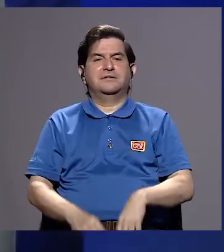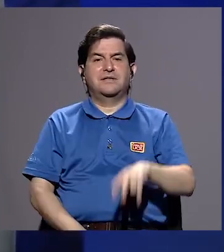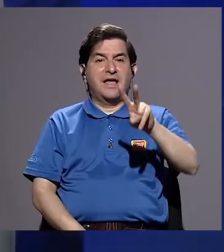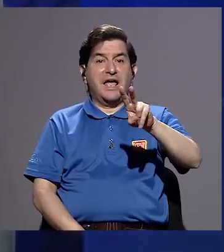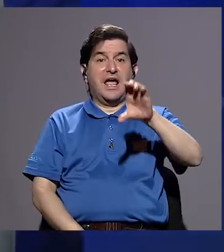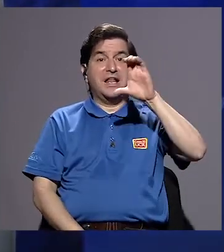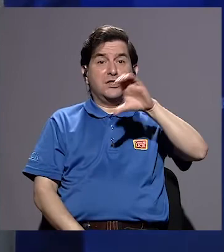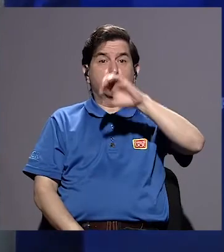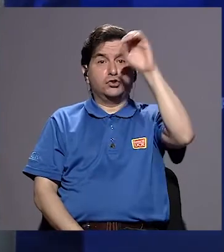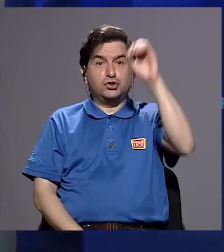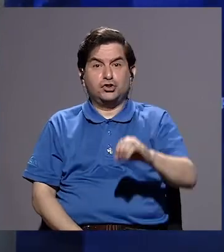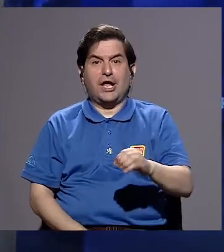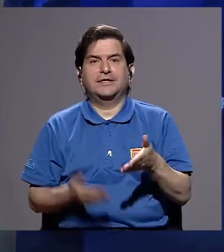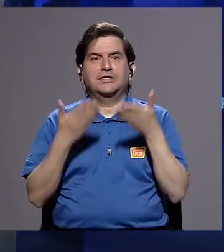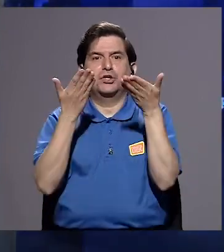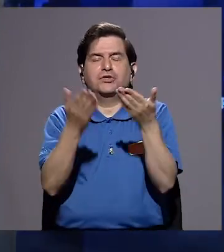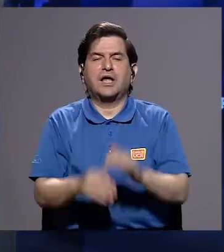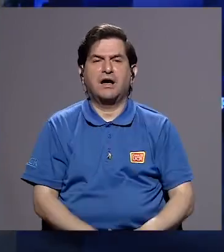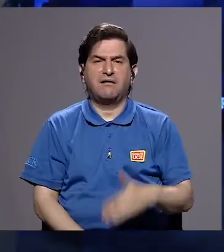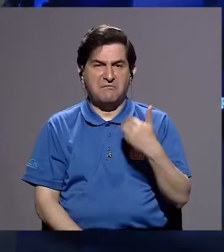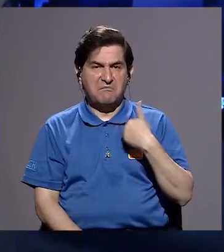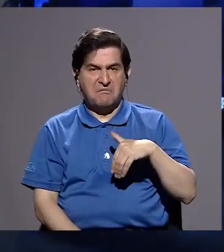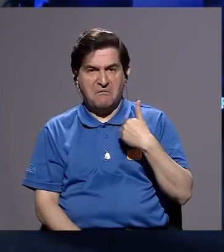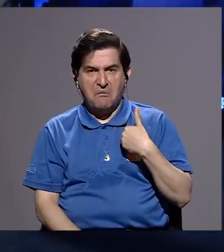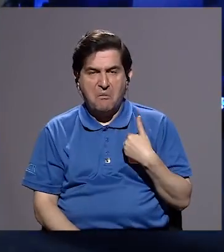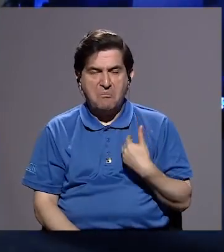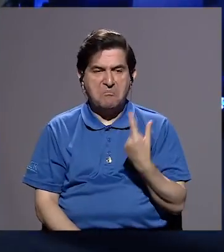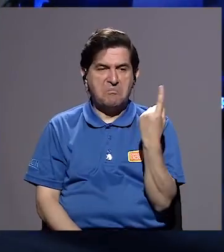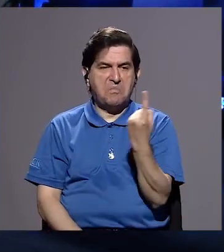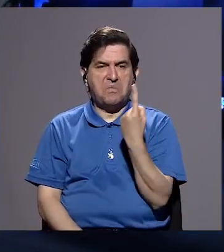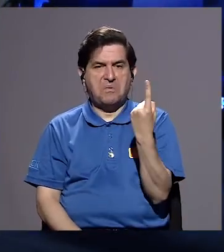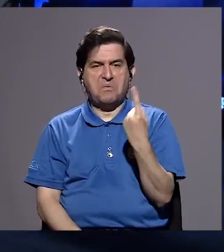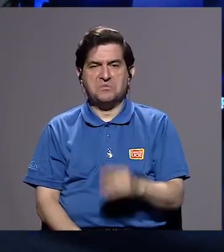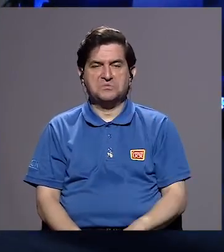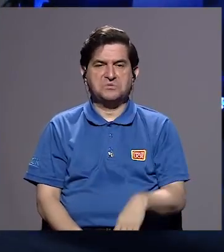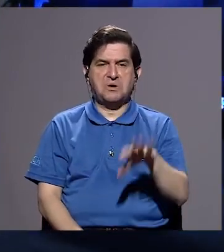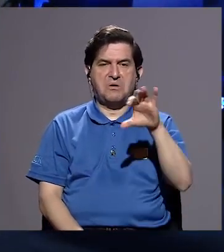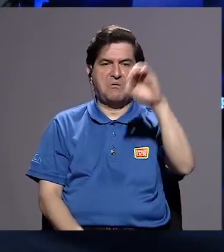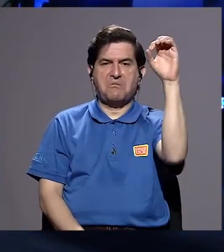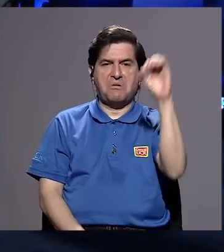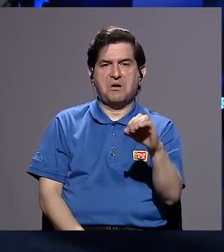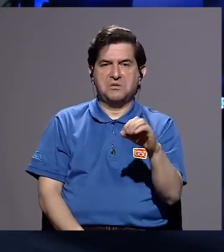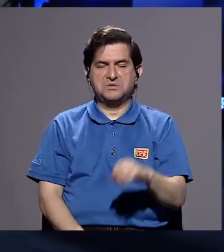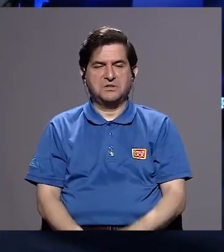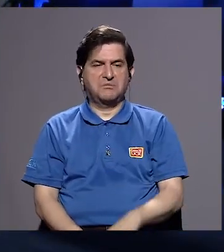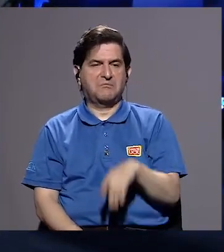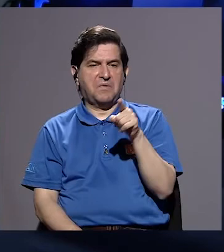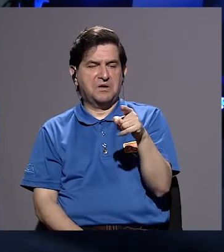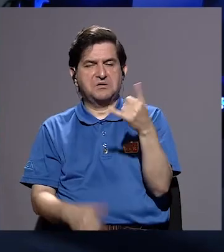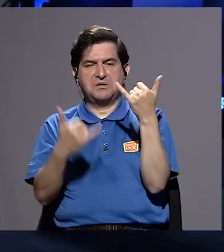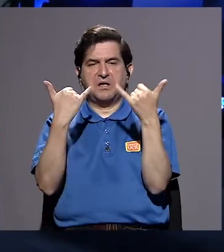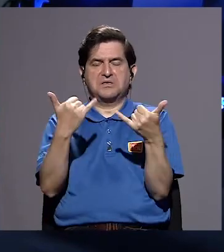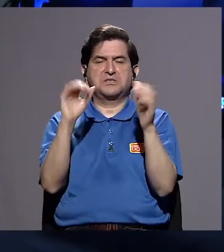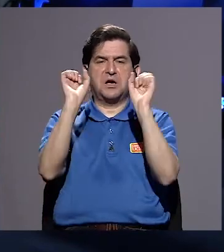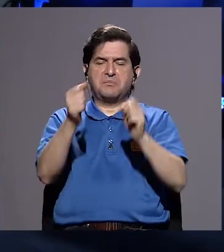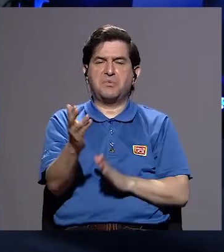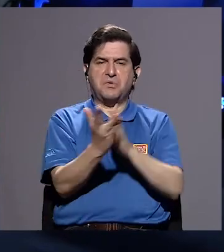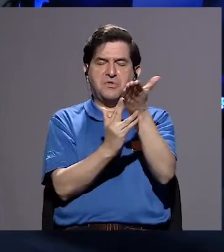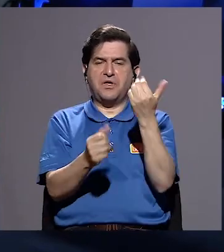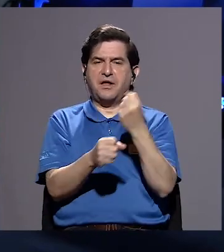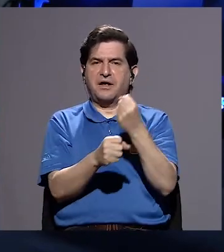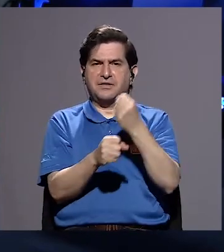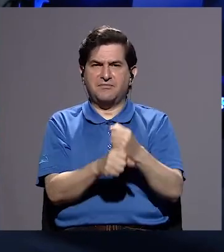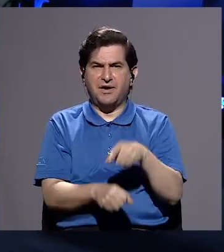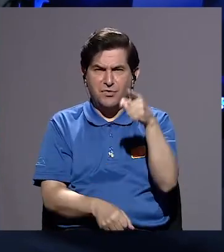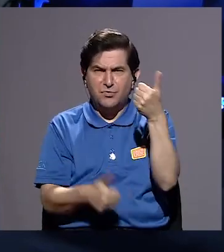el 200%, en tanto que un hombre basta que dé el 50% para aspirar a